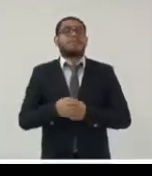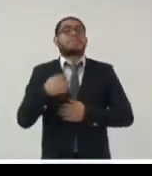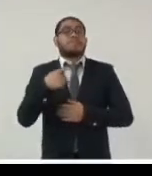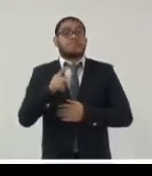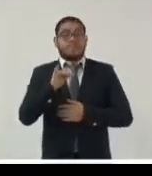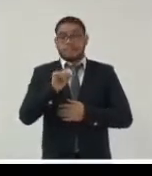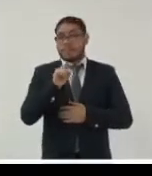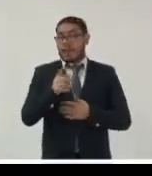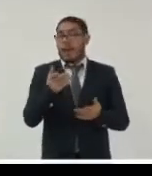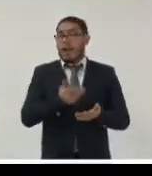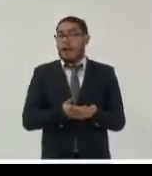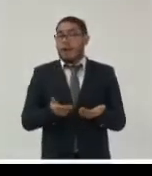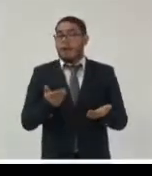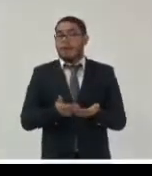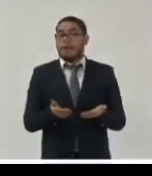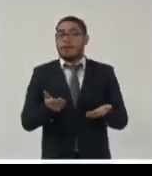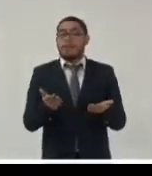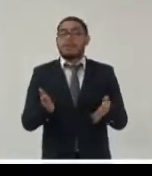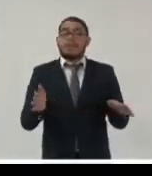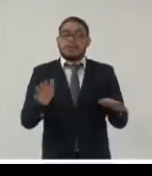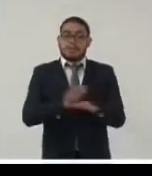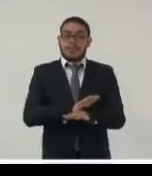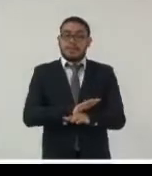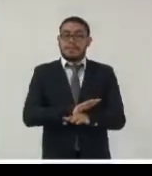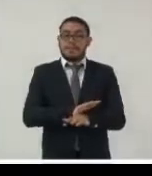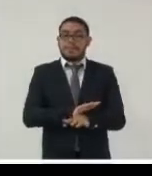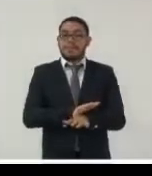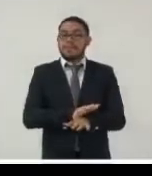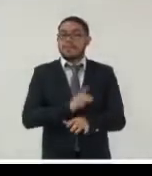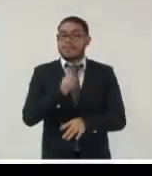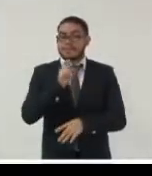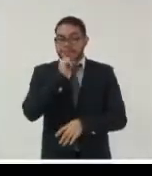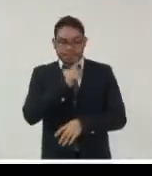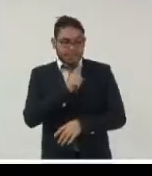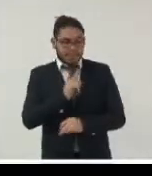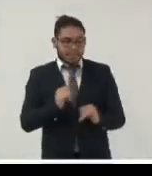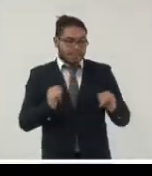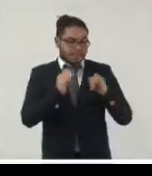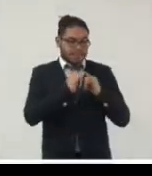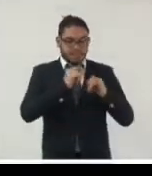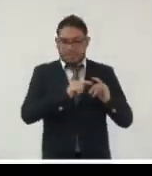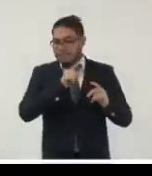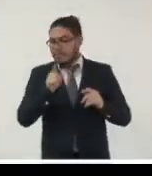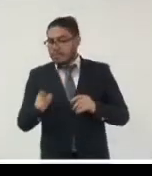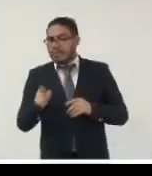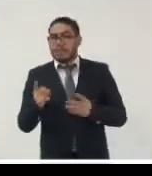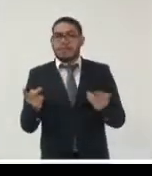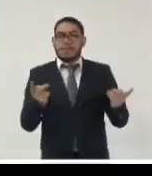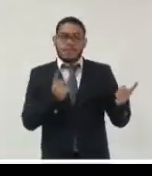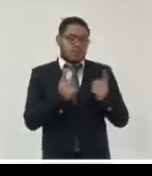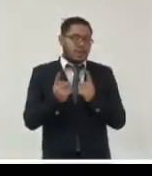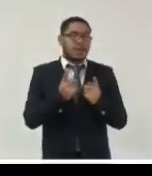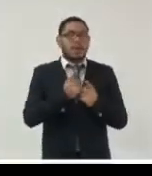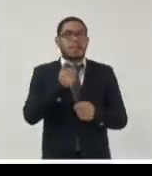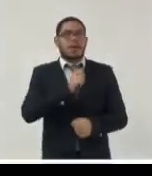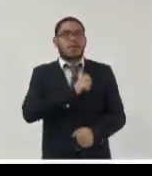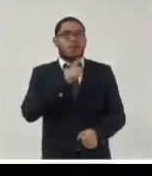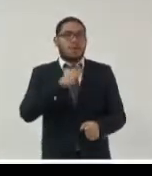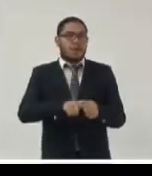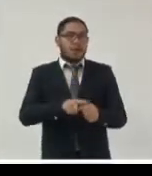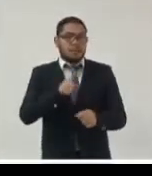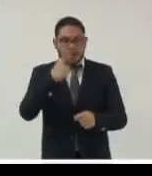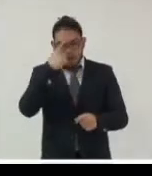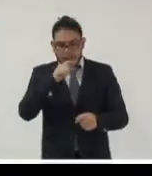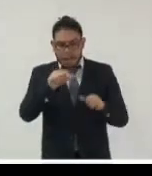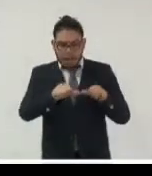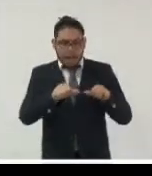documental ahora tiene una relación interdisciplinaria con otras áreas en especial con